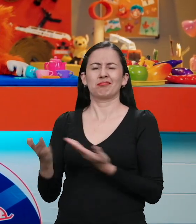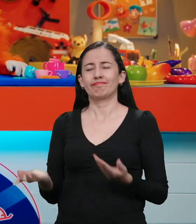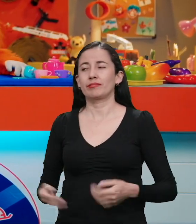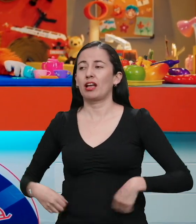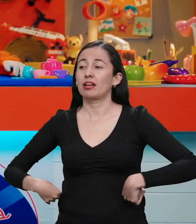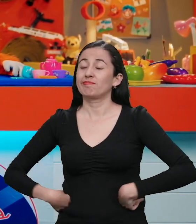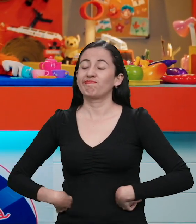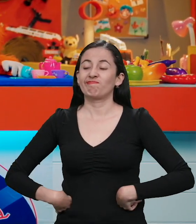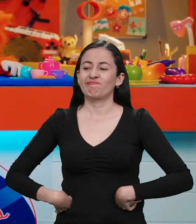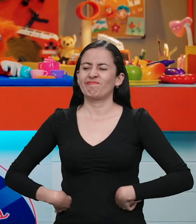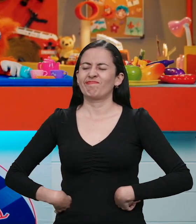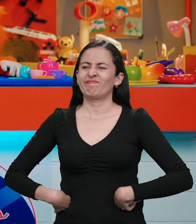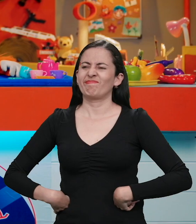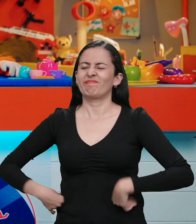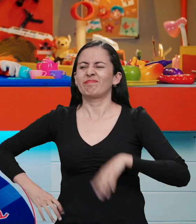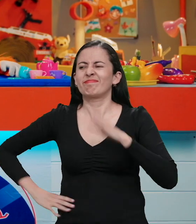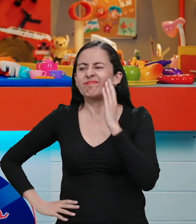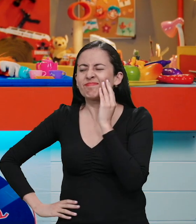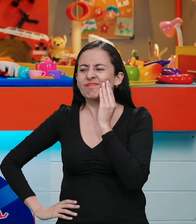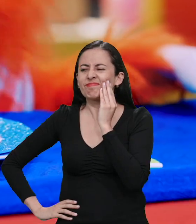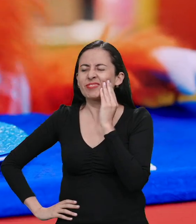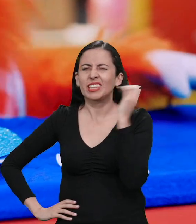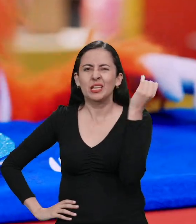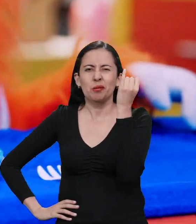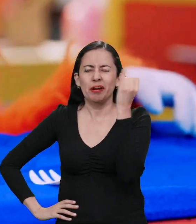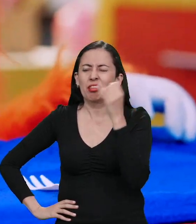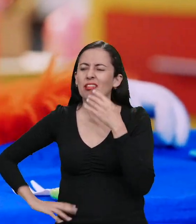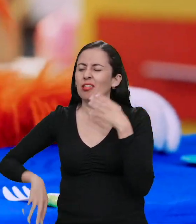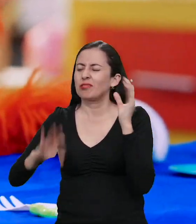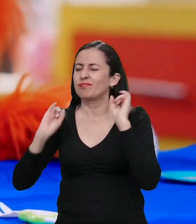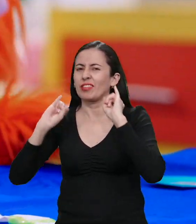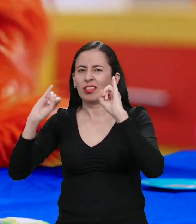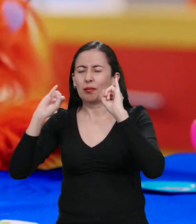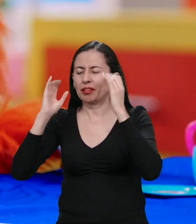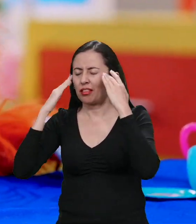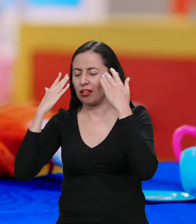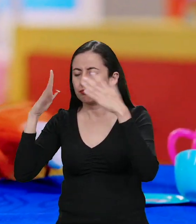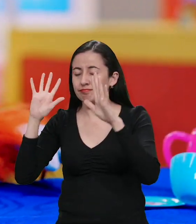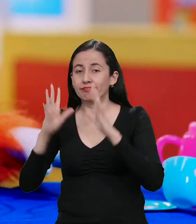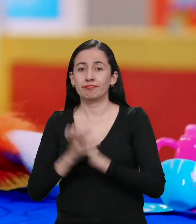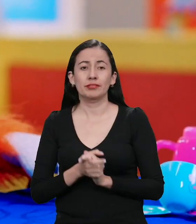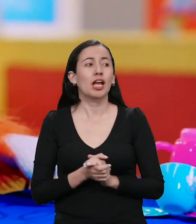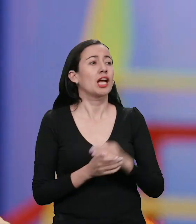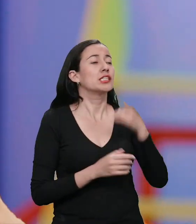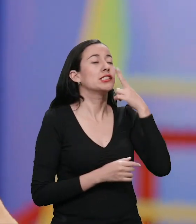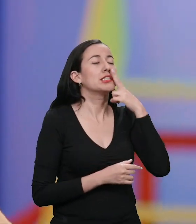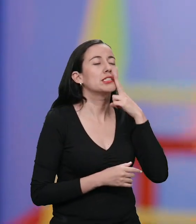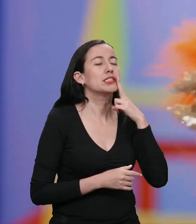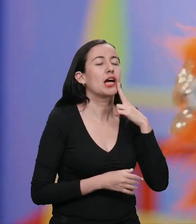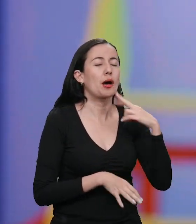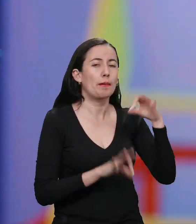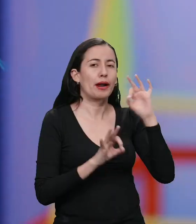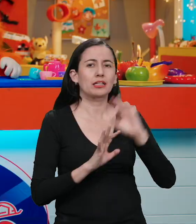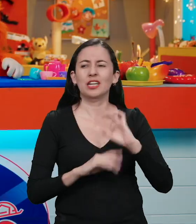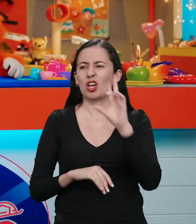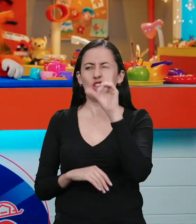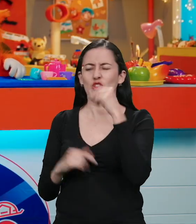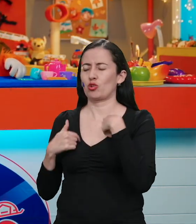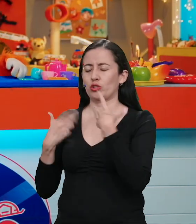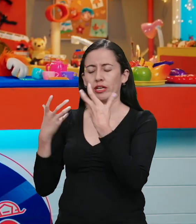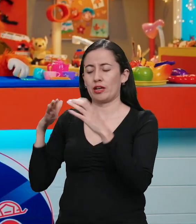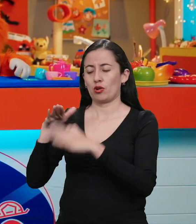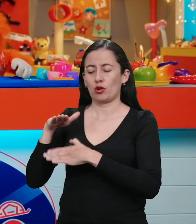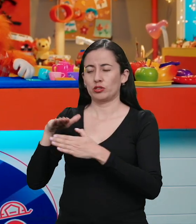¡Oh! ¡Pero eso no suena tan sabroso! ¡Lo nutritivo es muy sabroso! ¡Ya ¡Yo no quiero